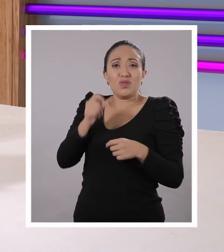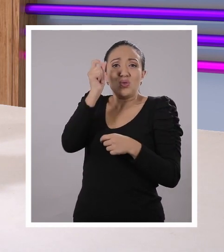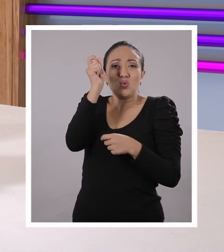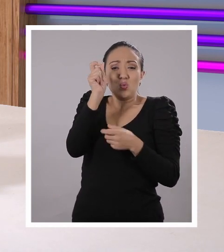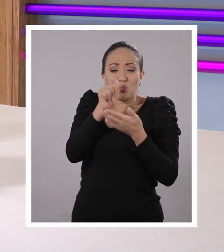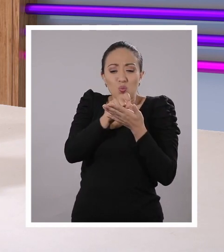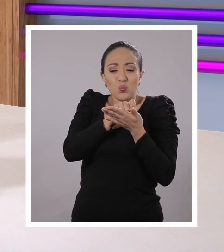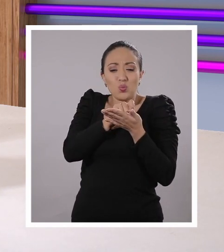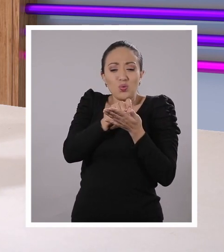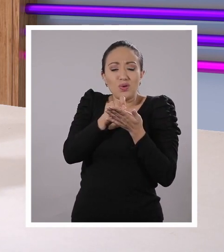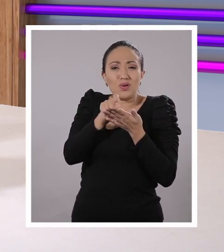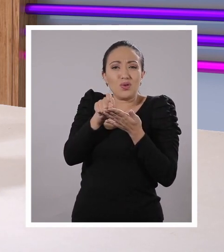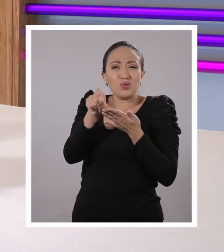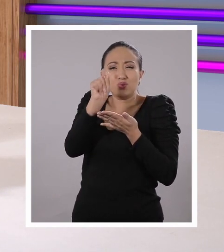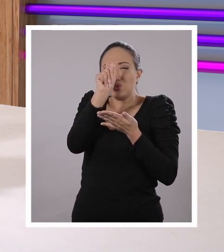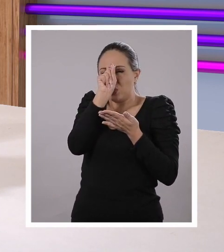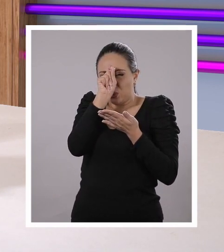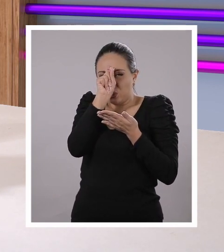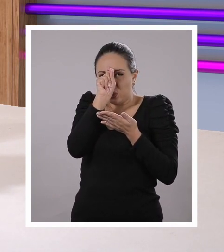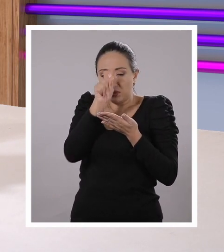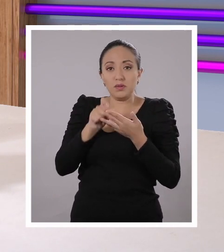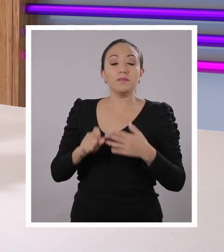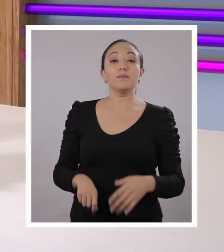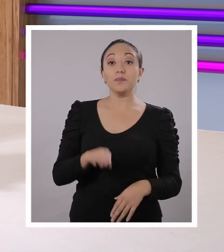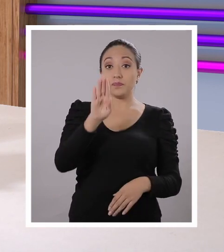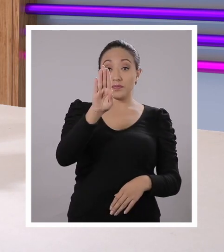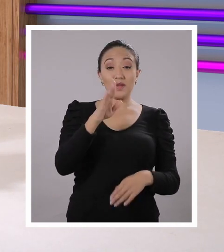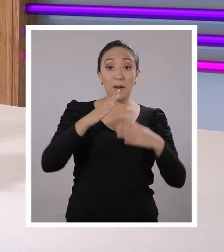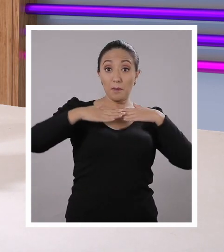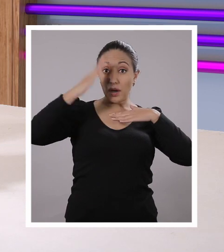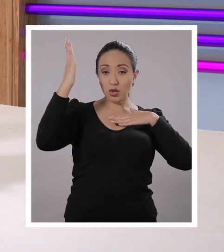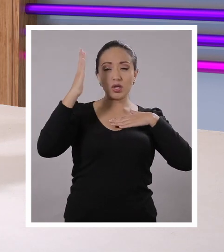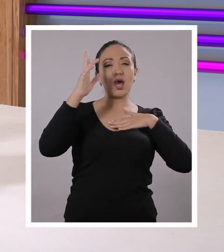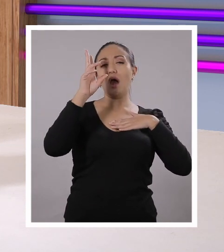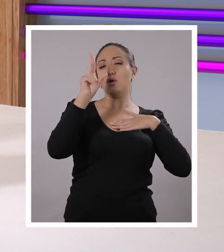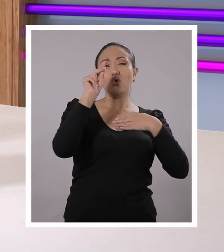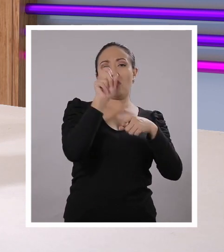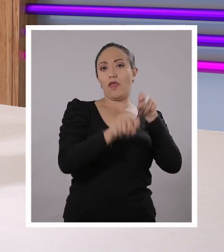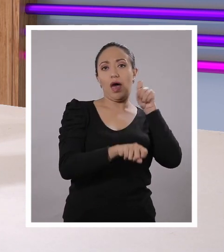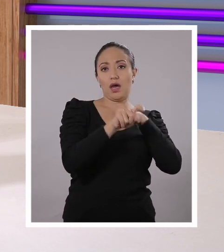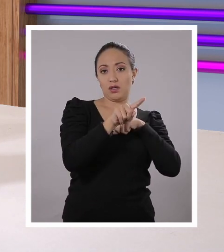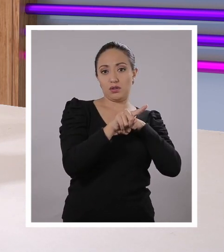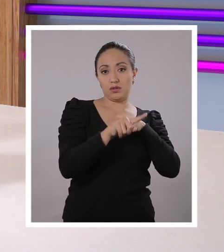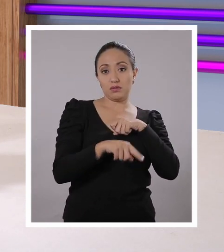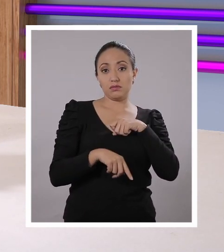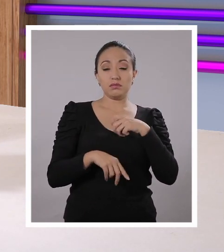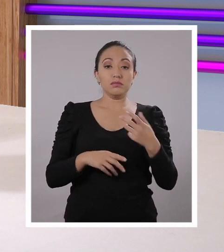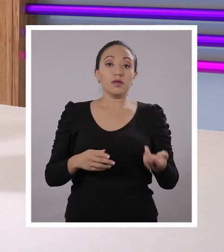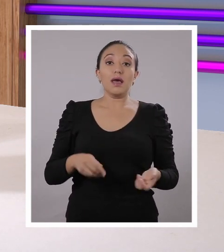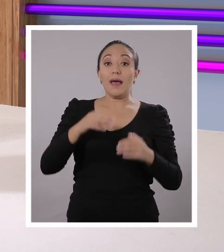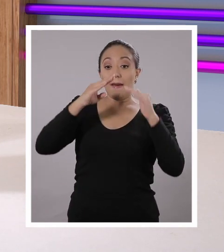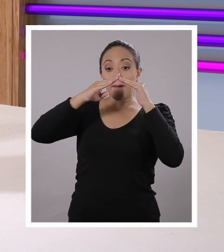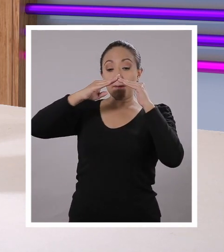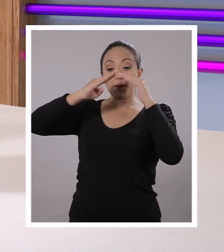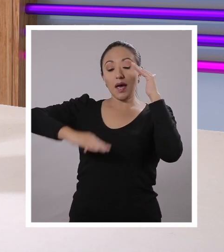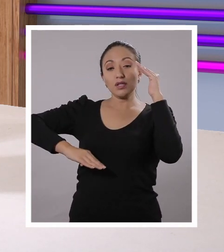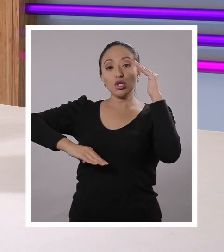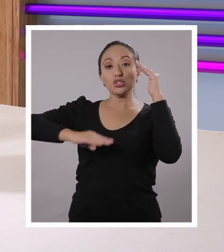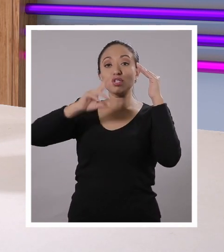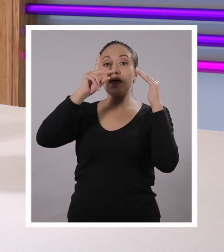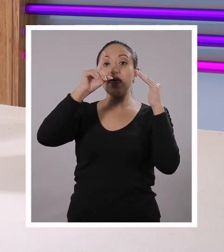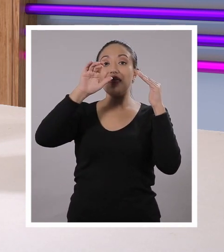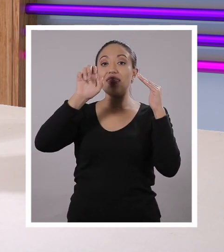goma de borrar de un lápiz. La mayoría de las bacterias no hacen daño. Menos de él...